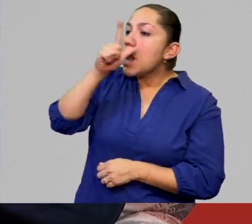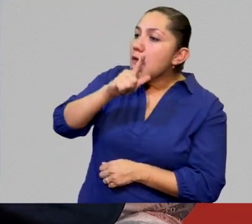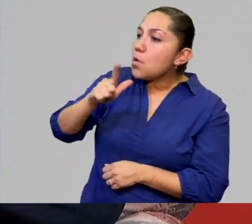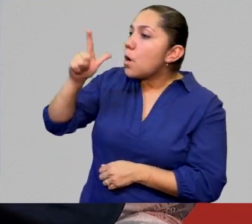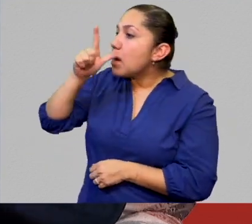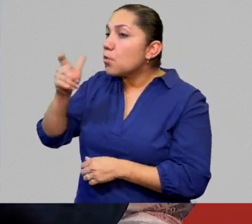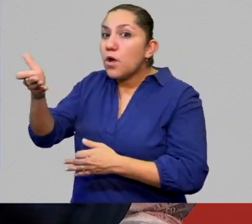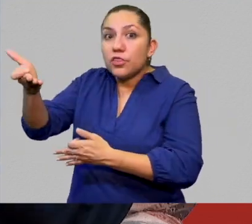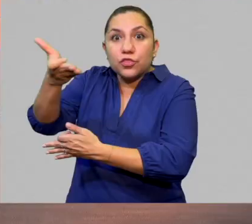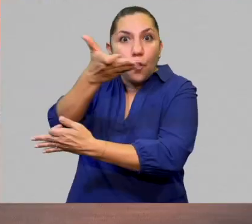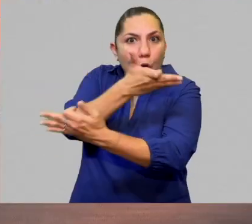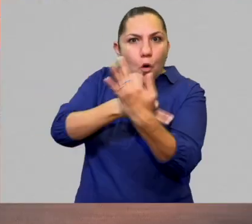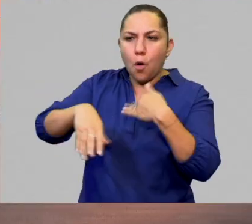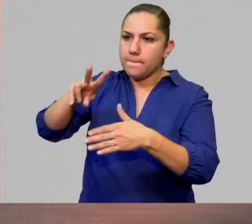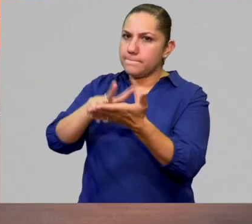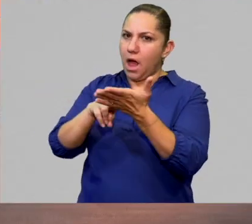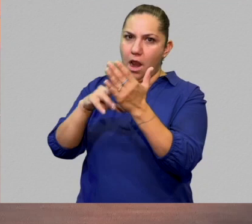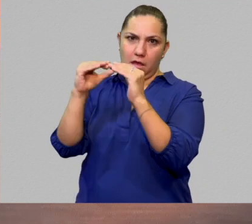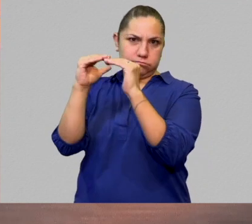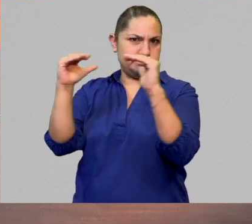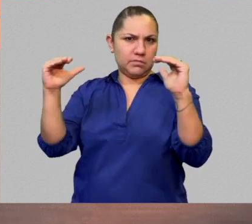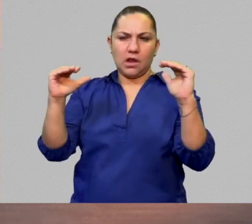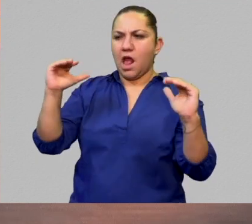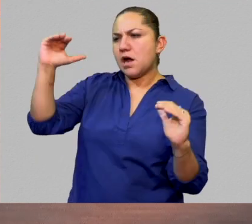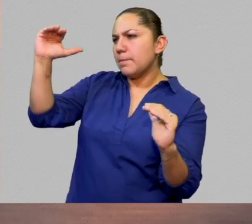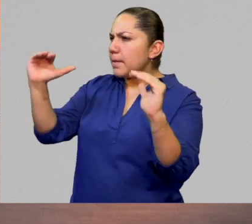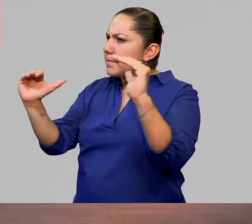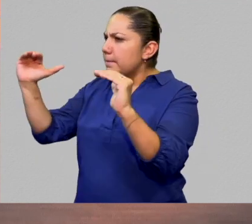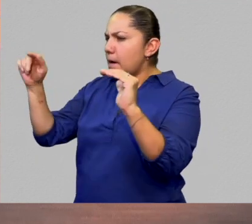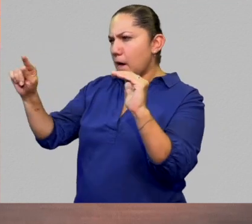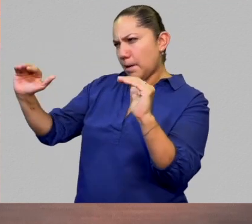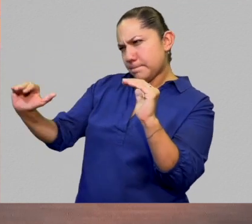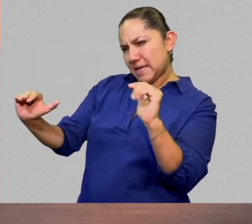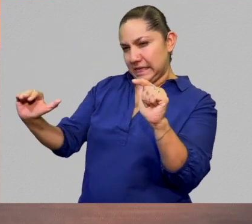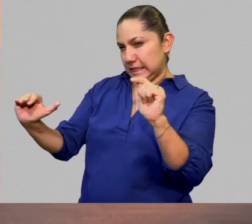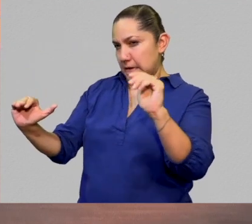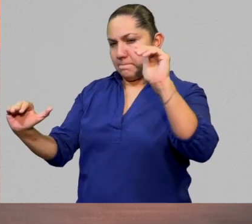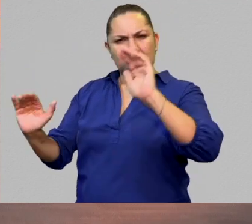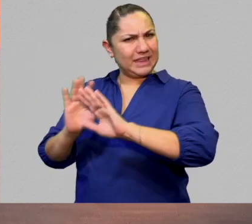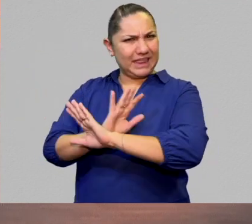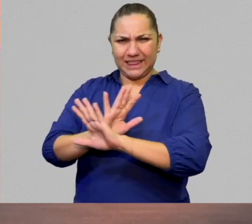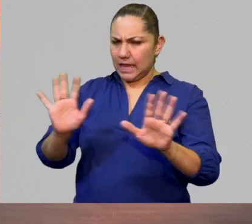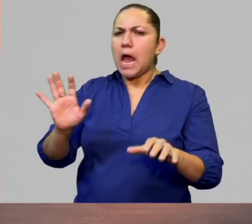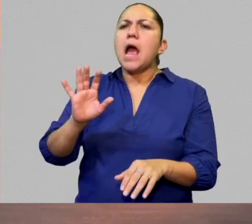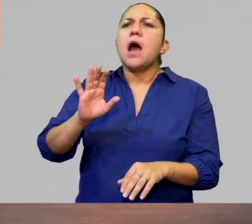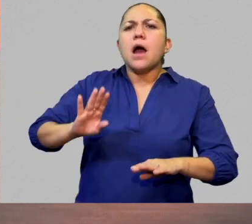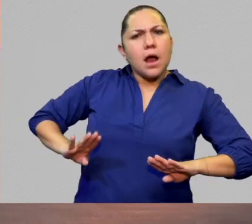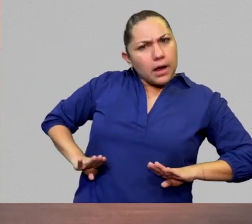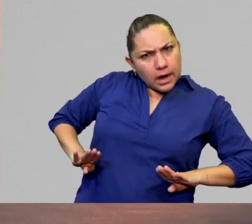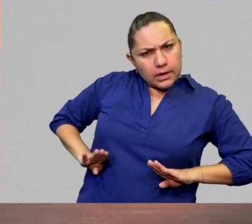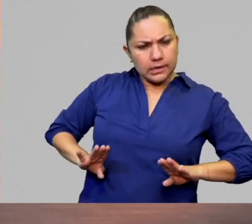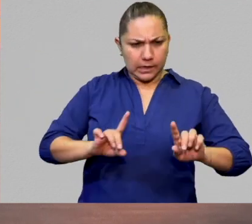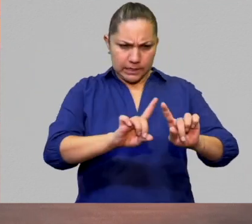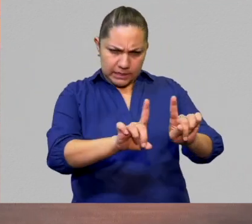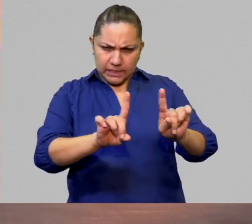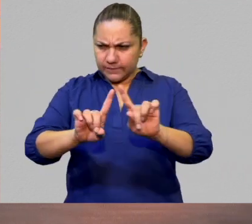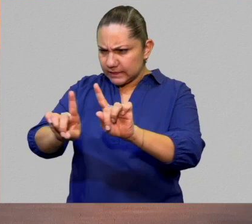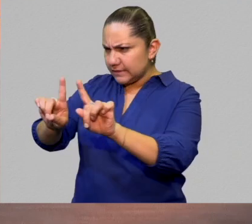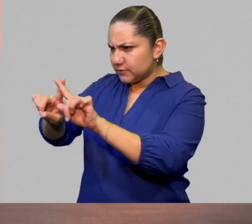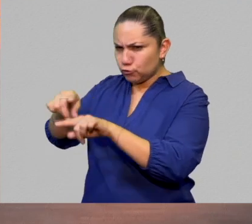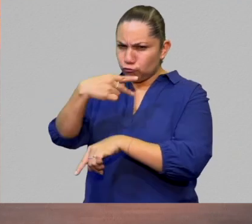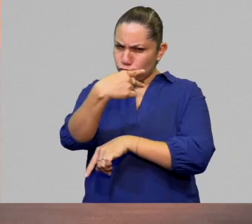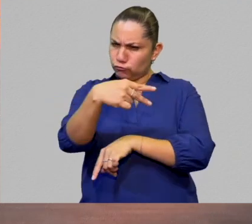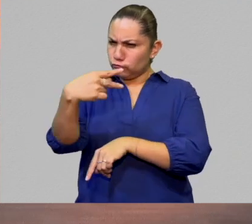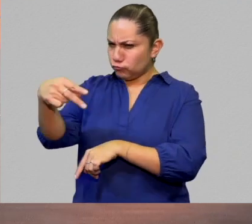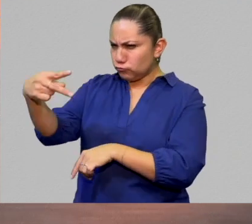Todos son, como lo dice el maestro, en efecto, sistemas que surgen, que tienen sus peculiaridades, pero que